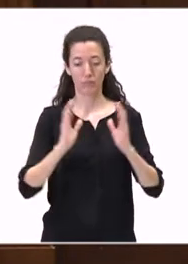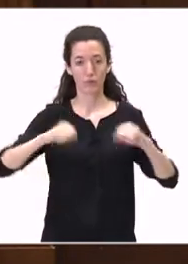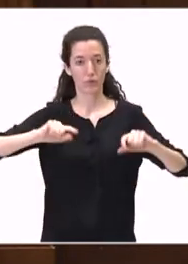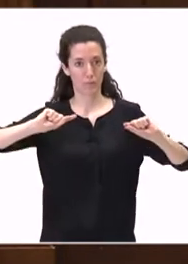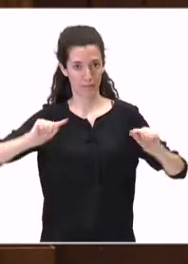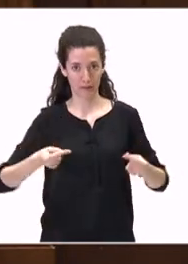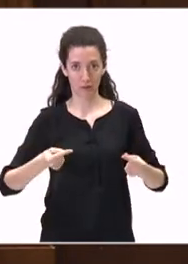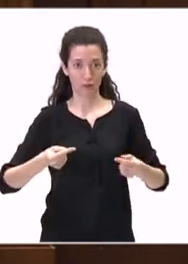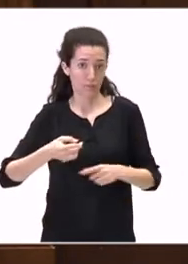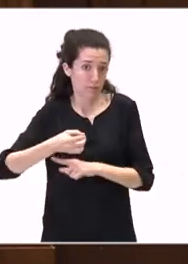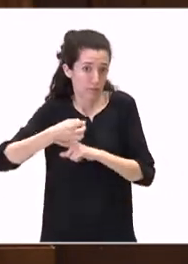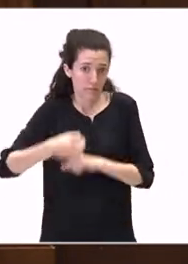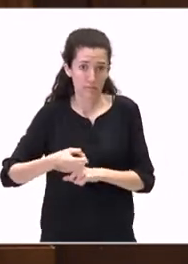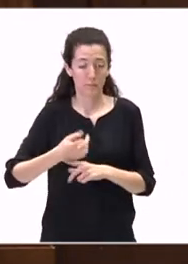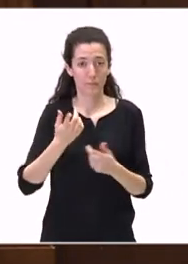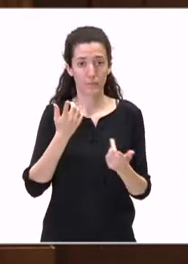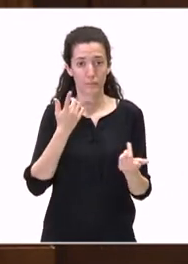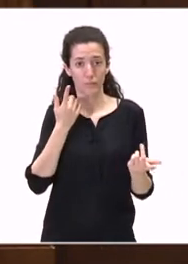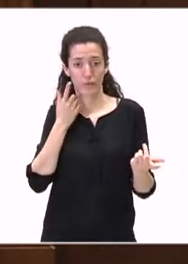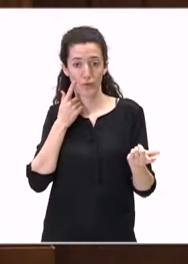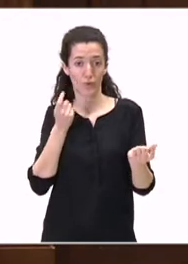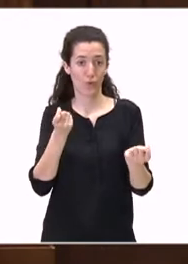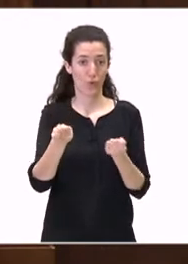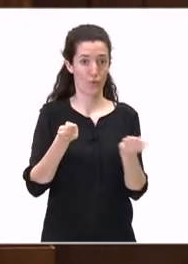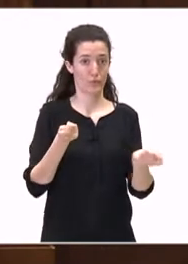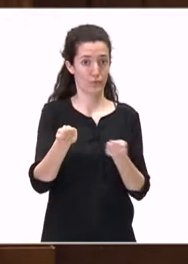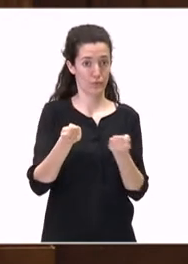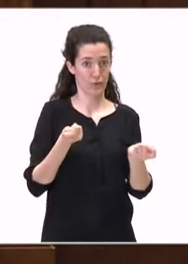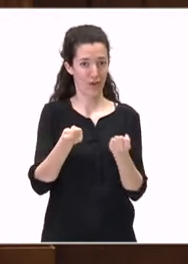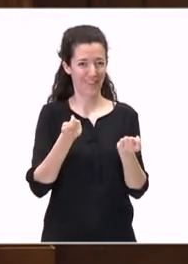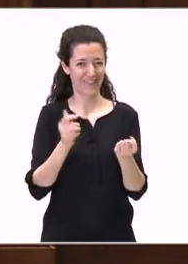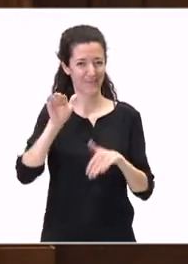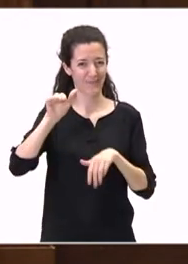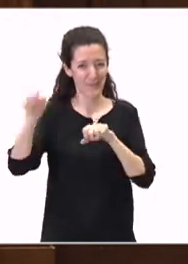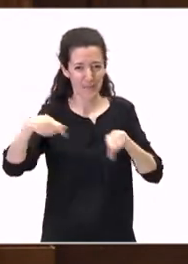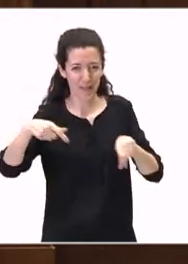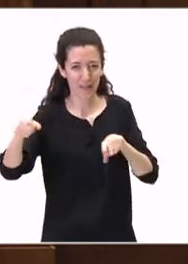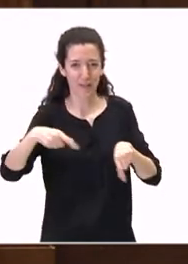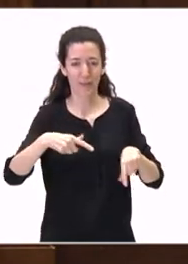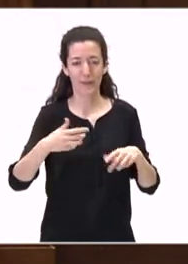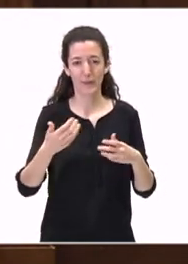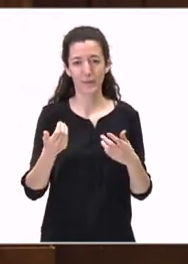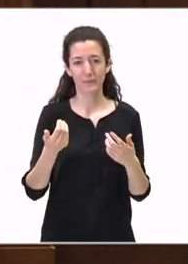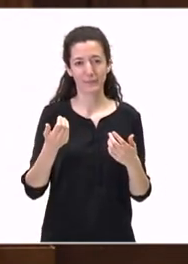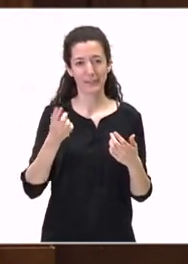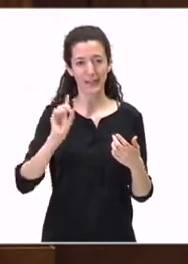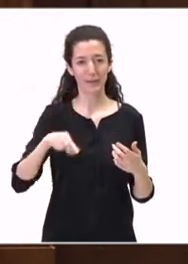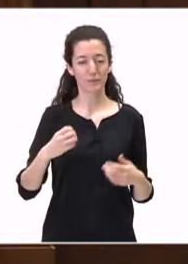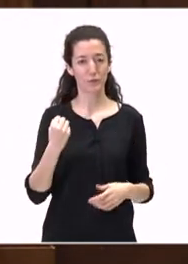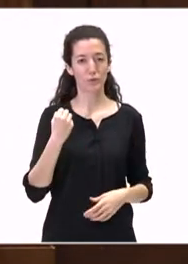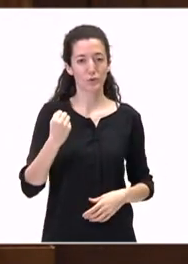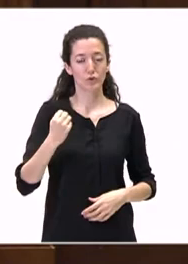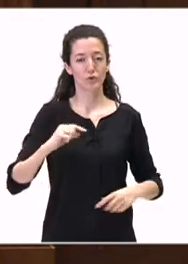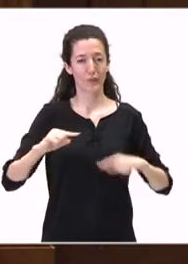obliga a haya un mayor control mejor posible con respecto al flujo migratorio y también a la responsabilidad de la soberanía de los Estados y